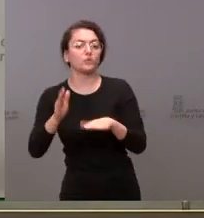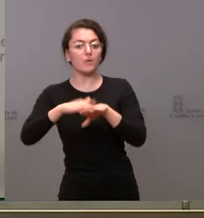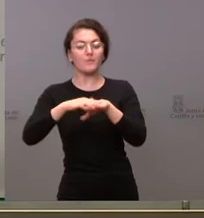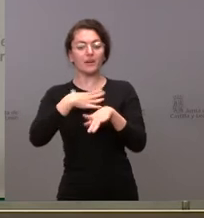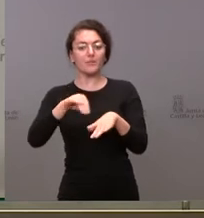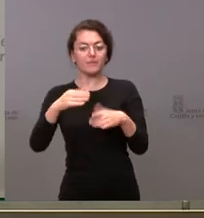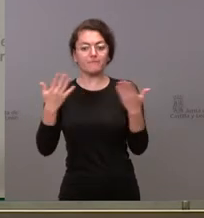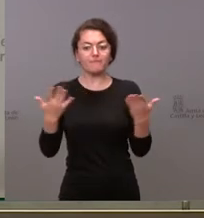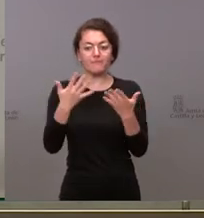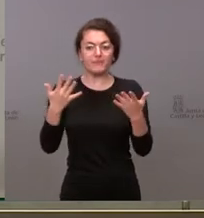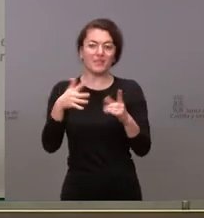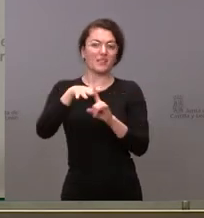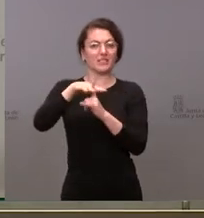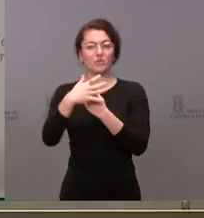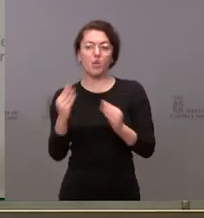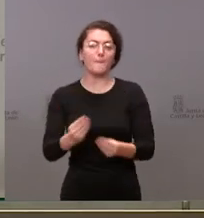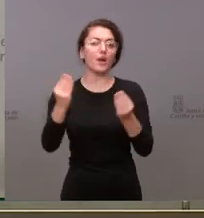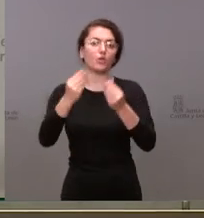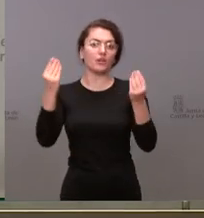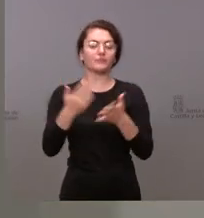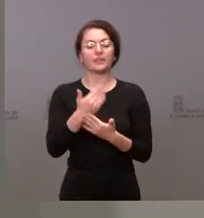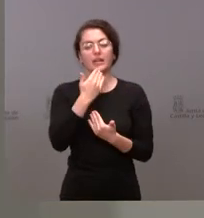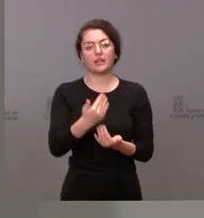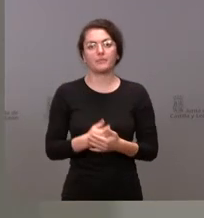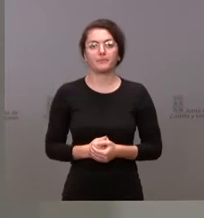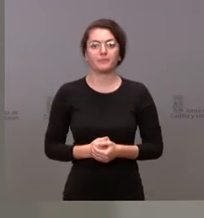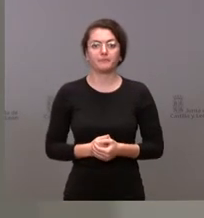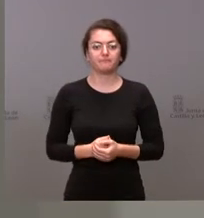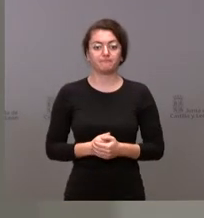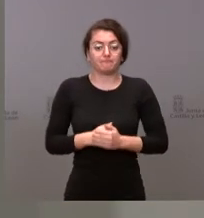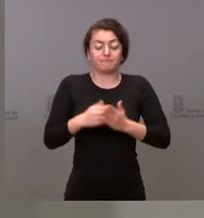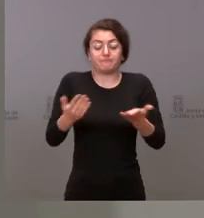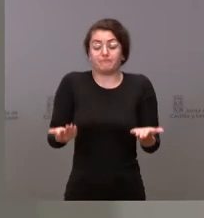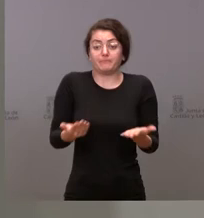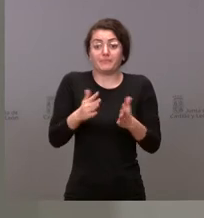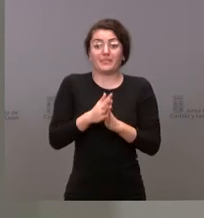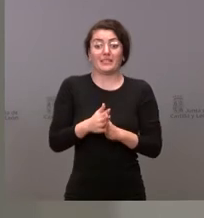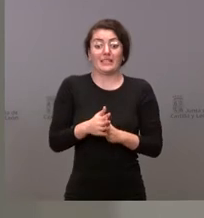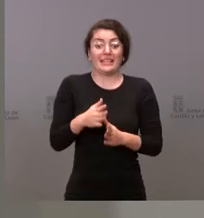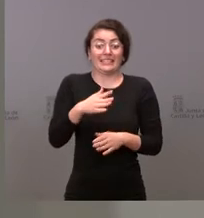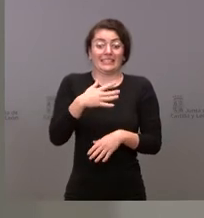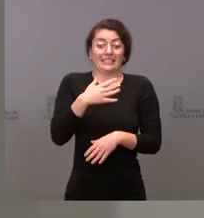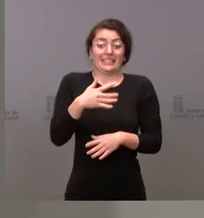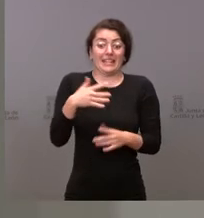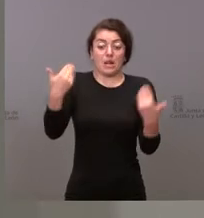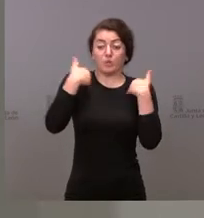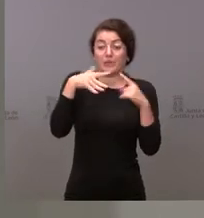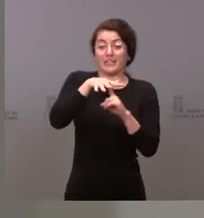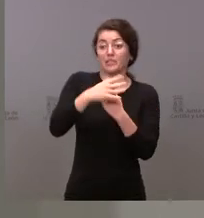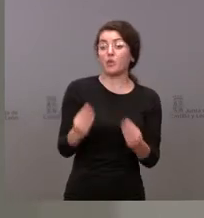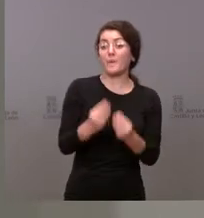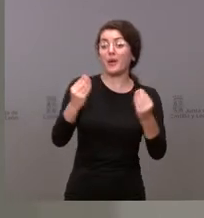un poco esta deriva parlamentaria gracias quien tiene que frenar esta deriva básicamente es quien